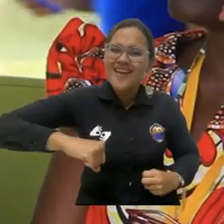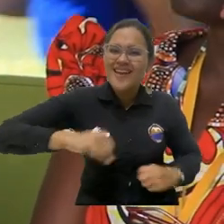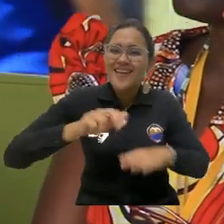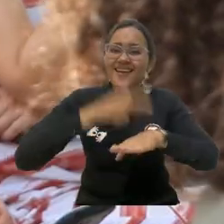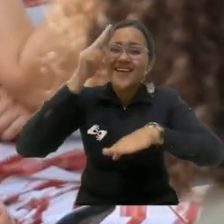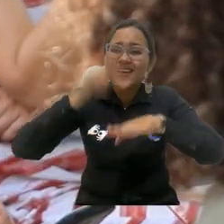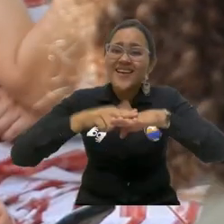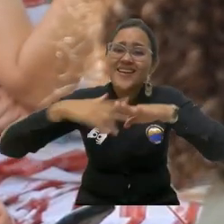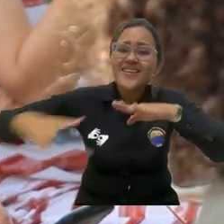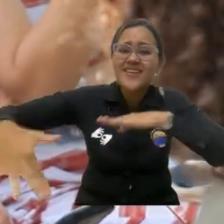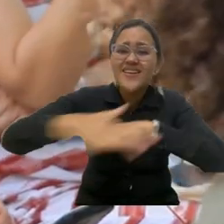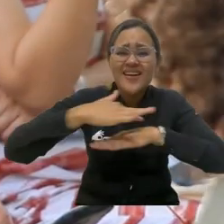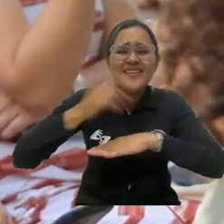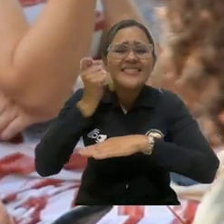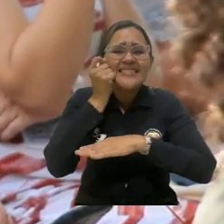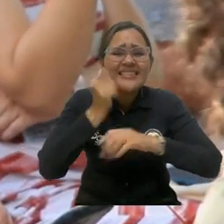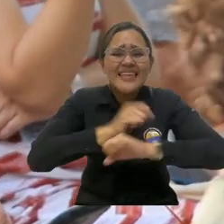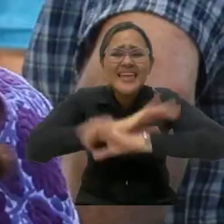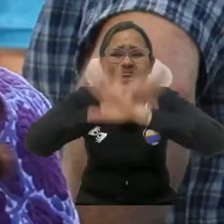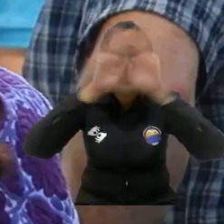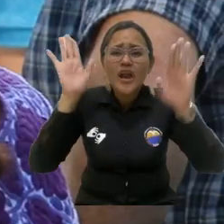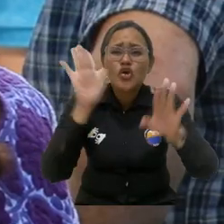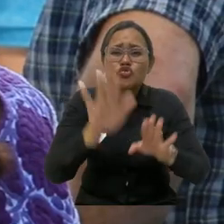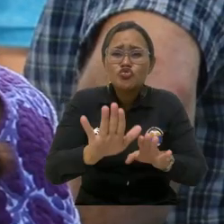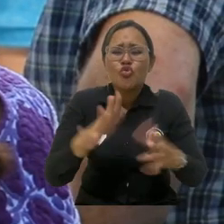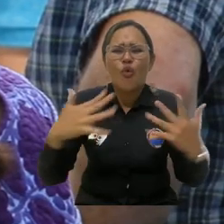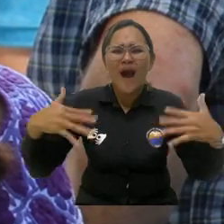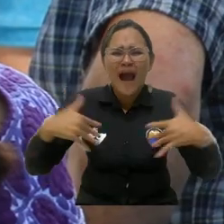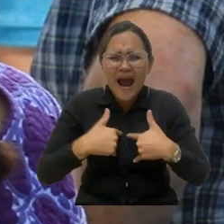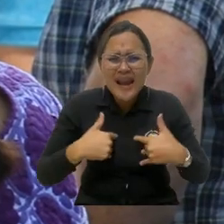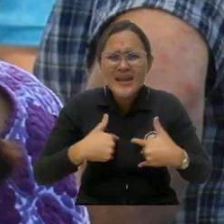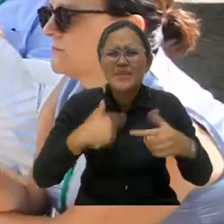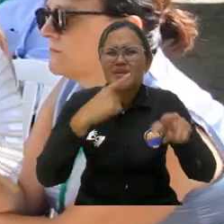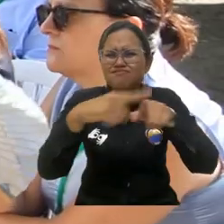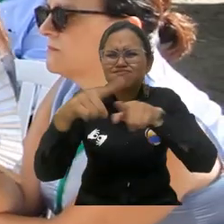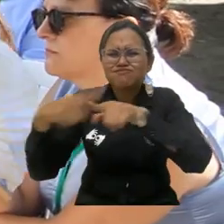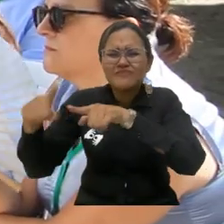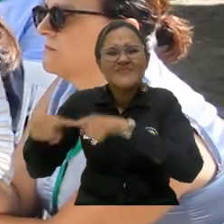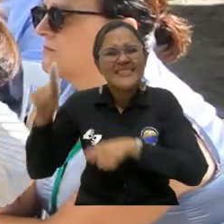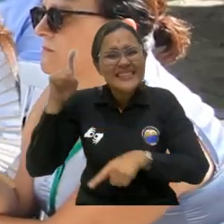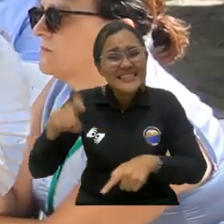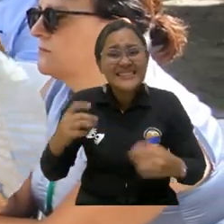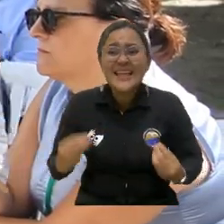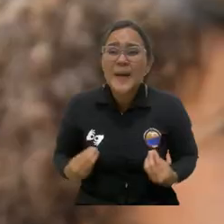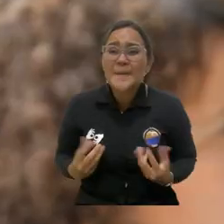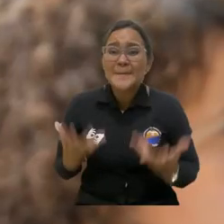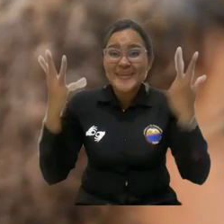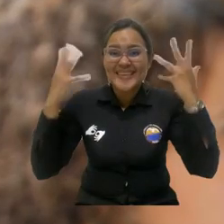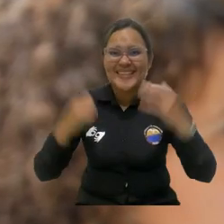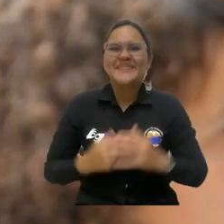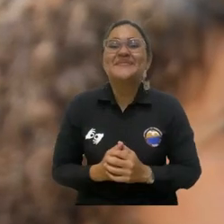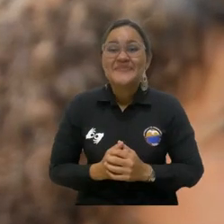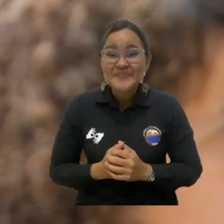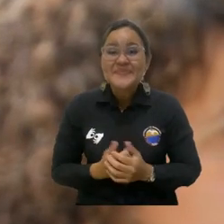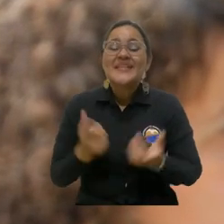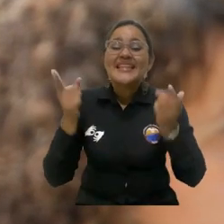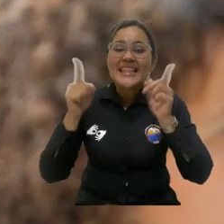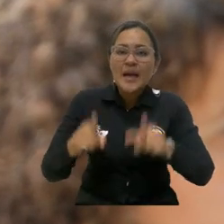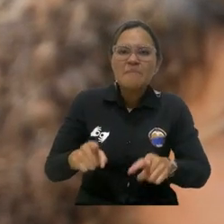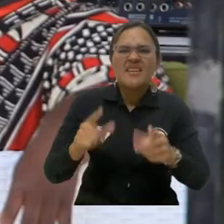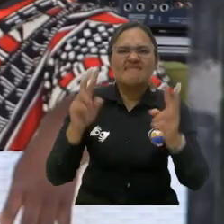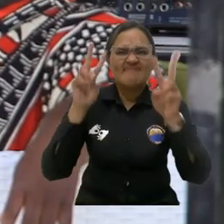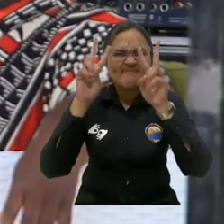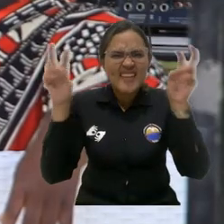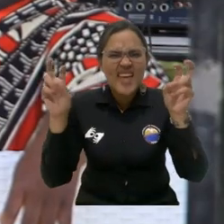naturaleza. Conocer que los seres humanos, así como los demás seres, tienen derecho a la vida. Feminismo y ambientalismo, el